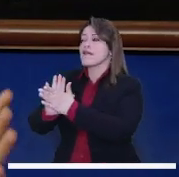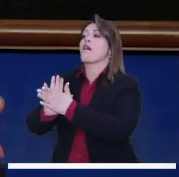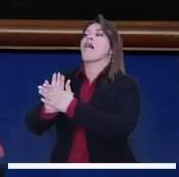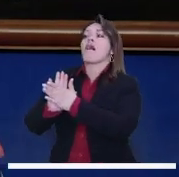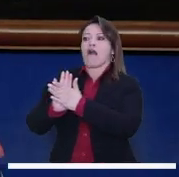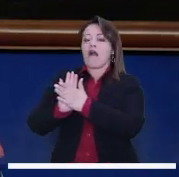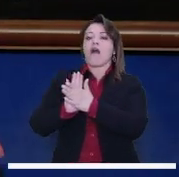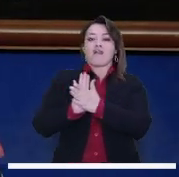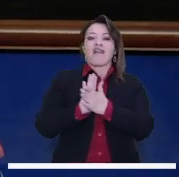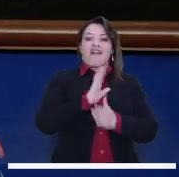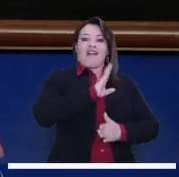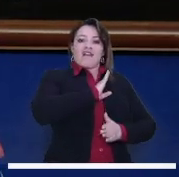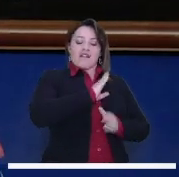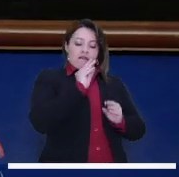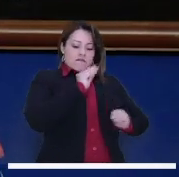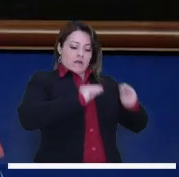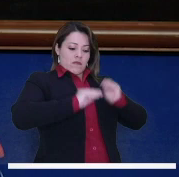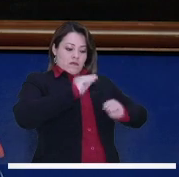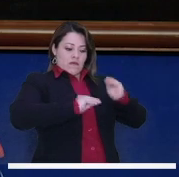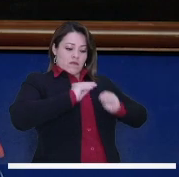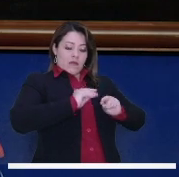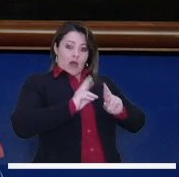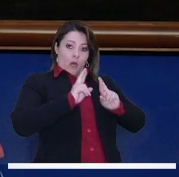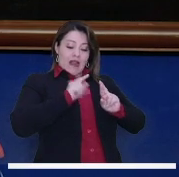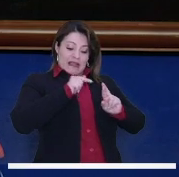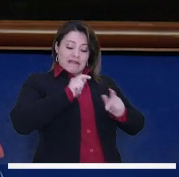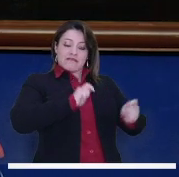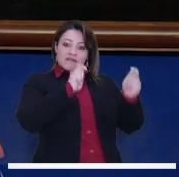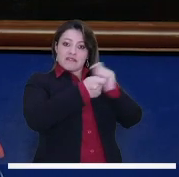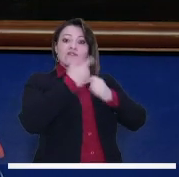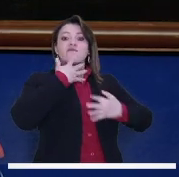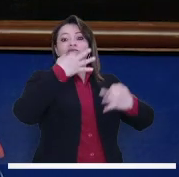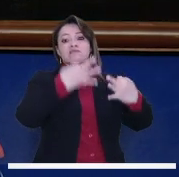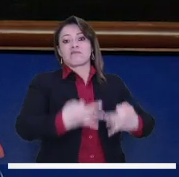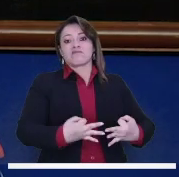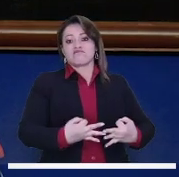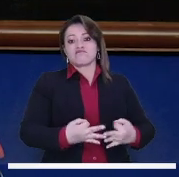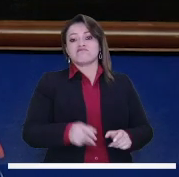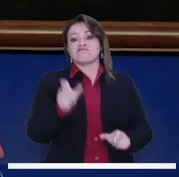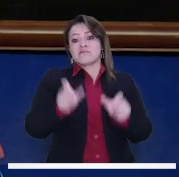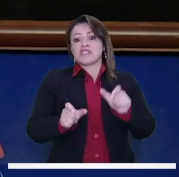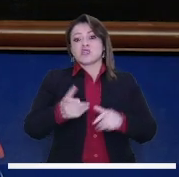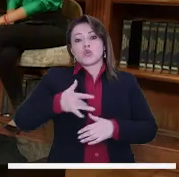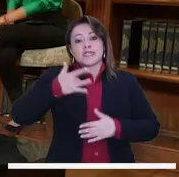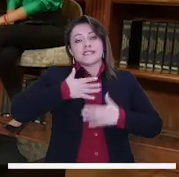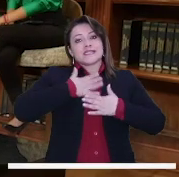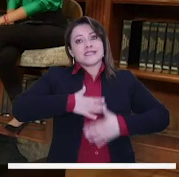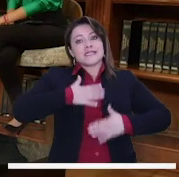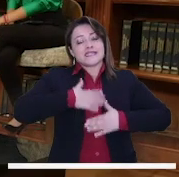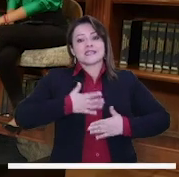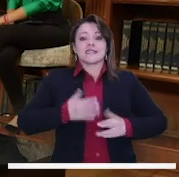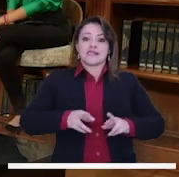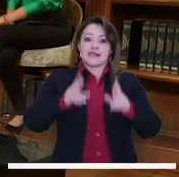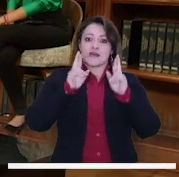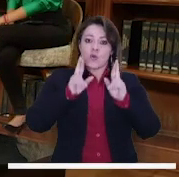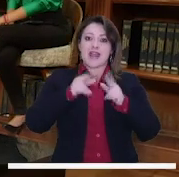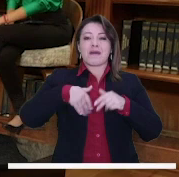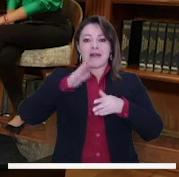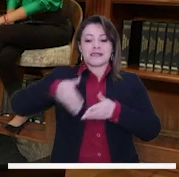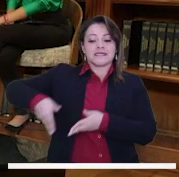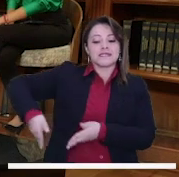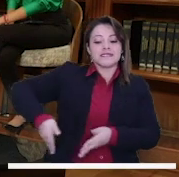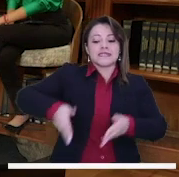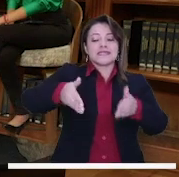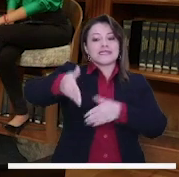las personas que consultó en este proceso. Ojalá eso deje mucho más tranquilo a todos los vecinos y a los usuarios del